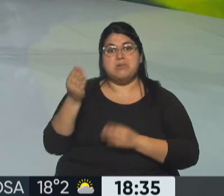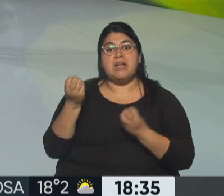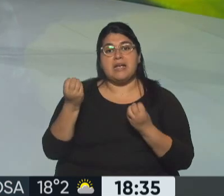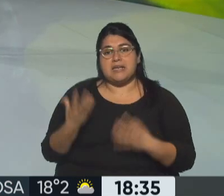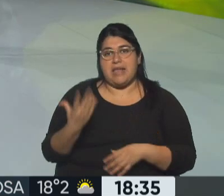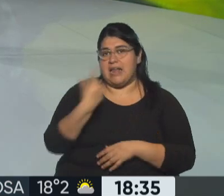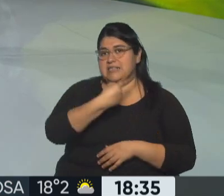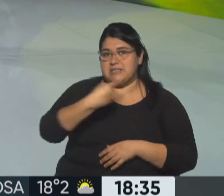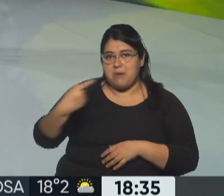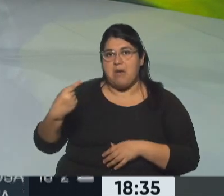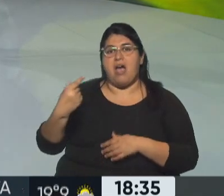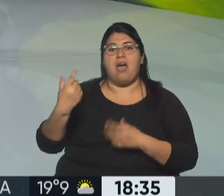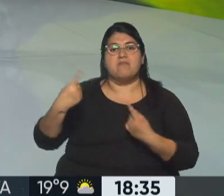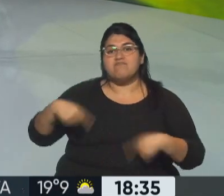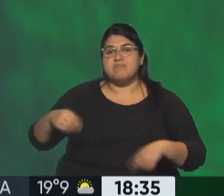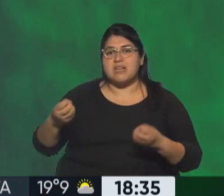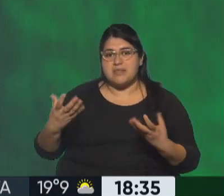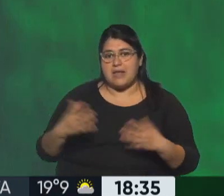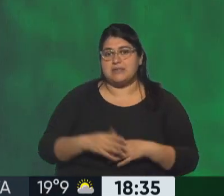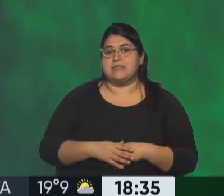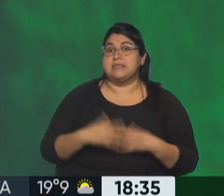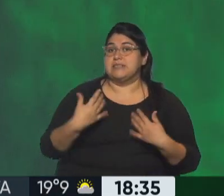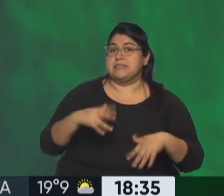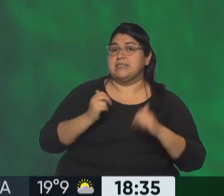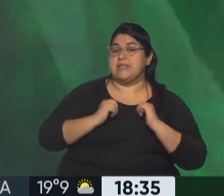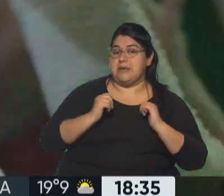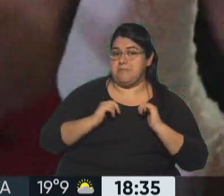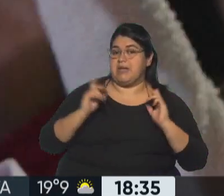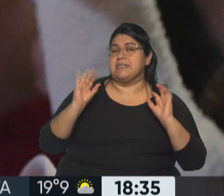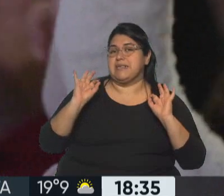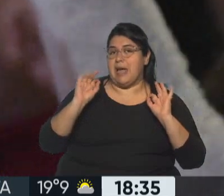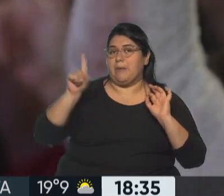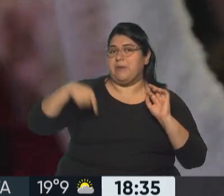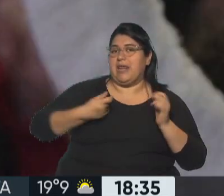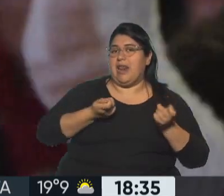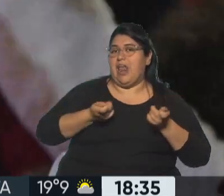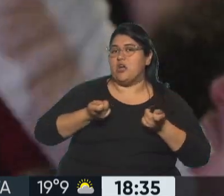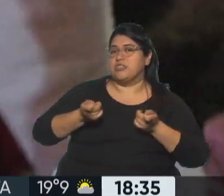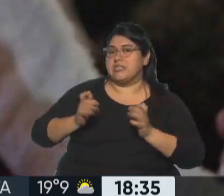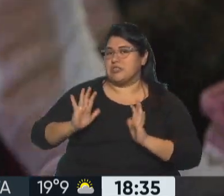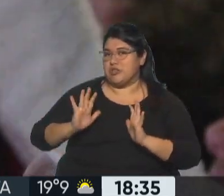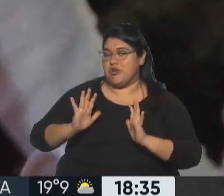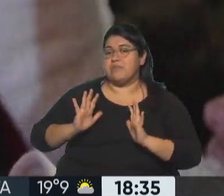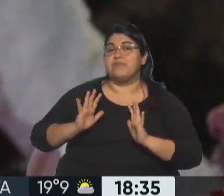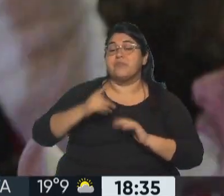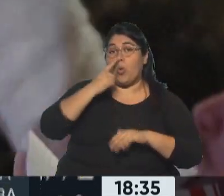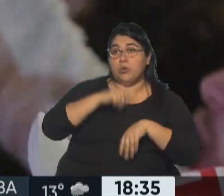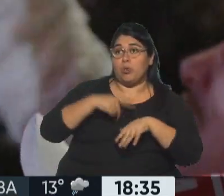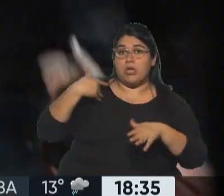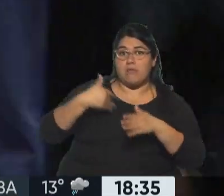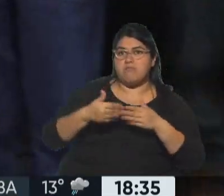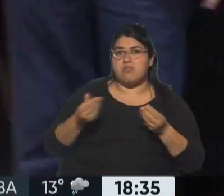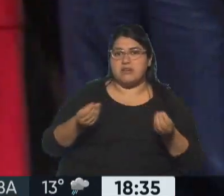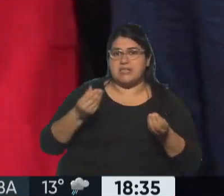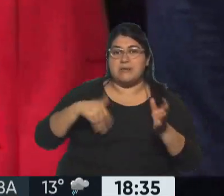sigue. Sí, Feli, sumaría a todo es expectativa, todo es negociación, porque lo que estamos viendo justamente estos días y vamos a ver